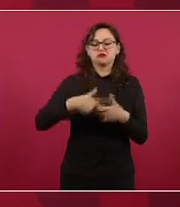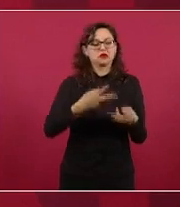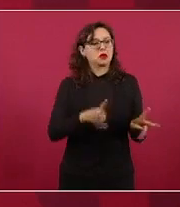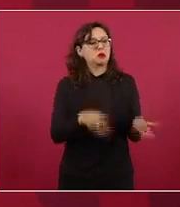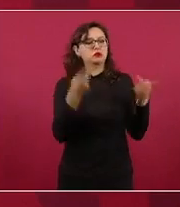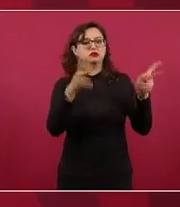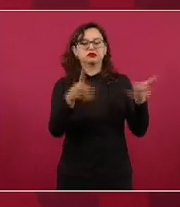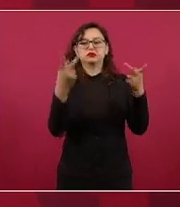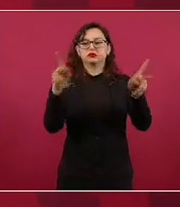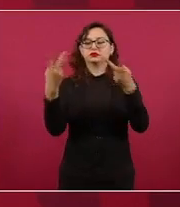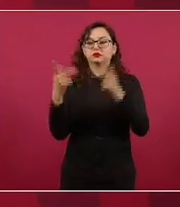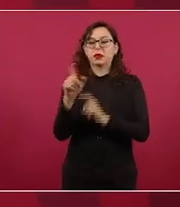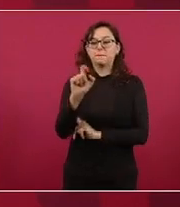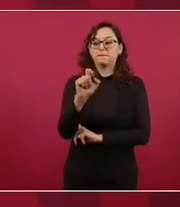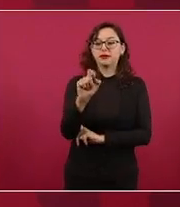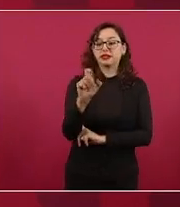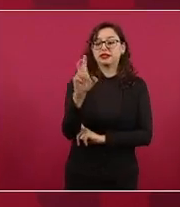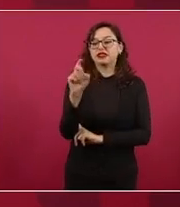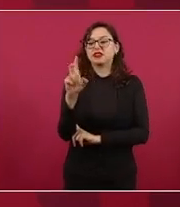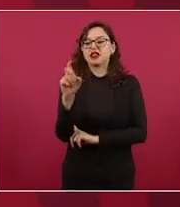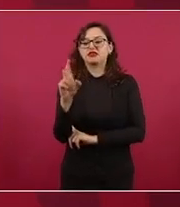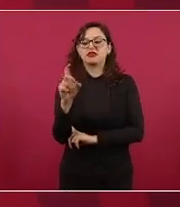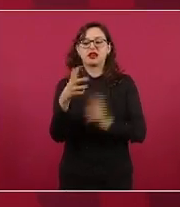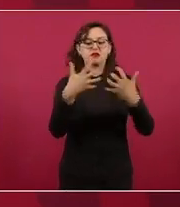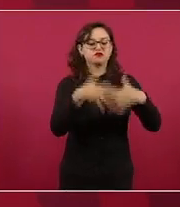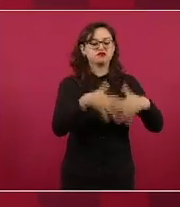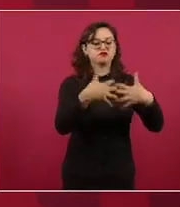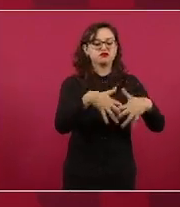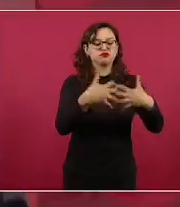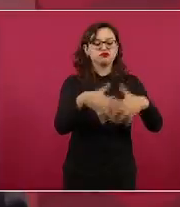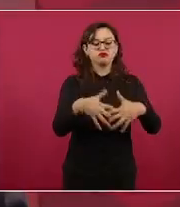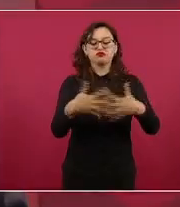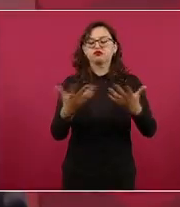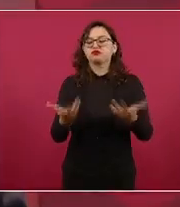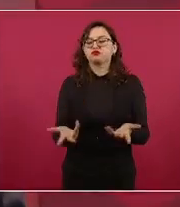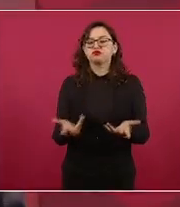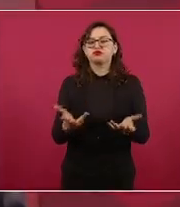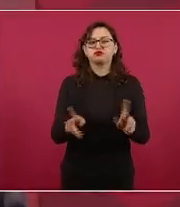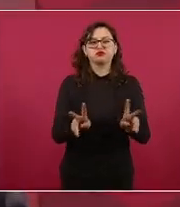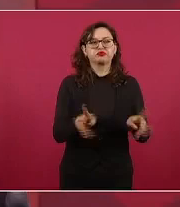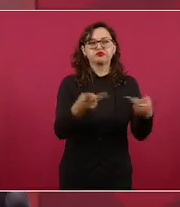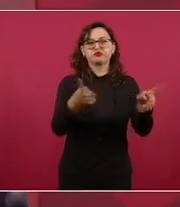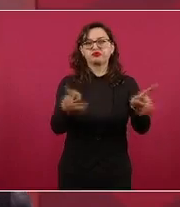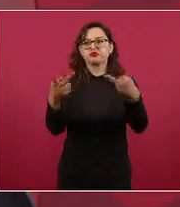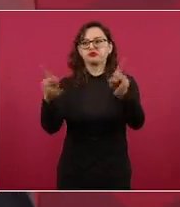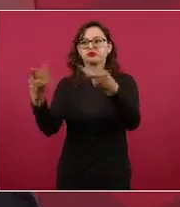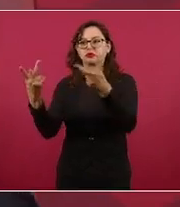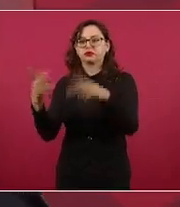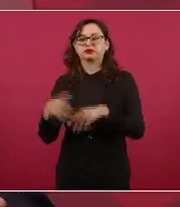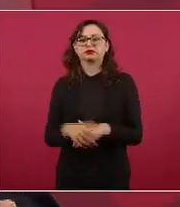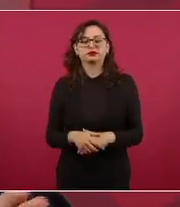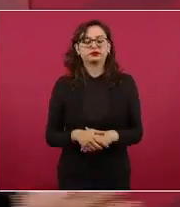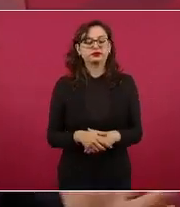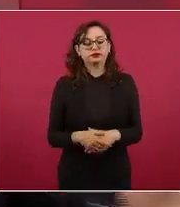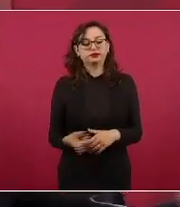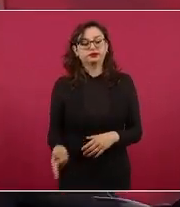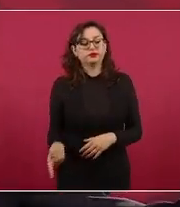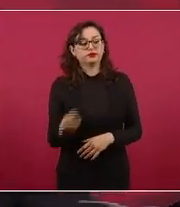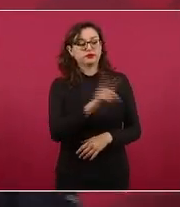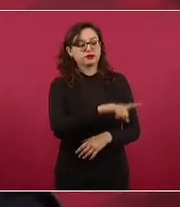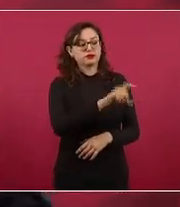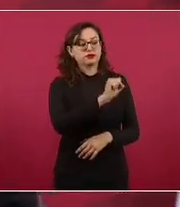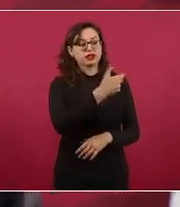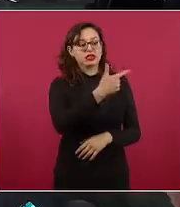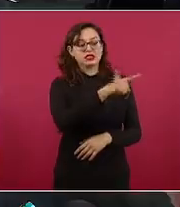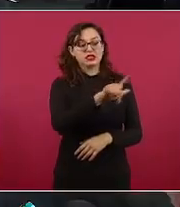pues entonces fue que compramos nosotros no estaba en venta Deer Park pero Shell sí tenía otras en